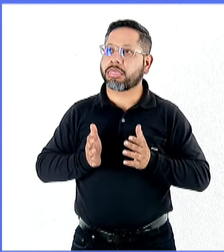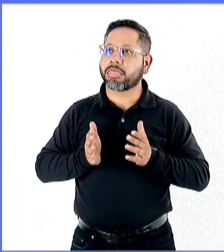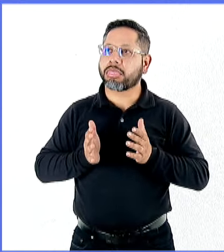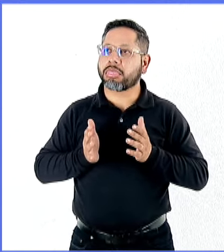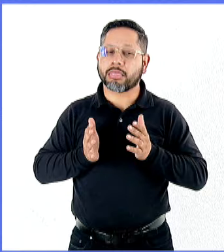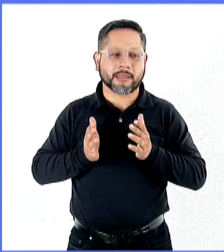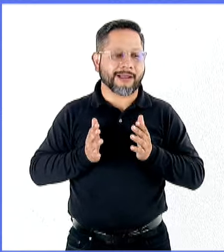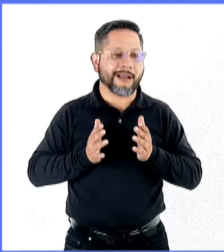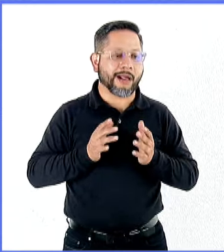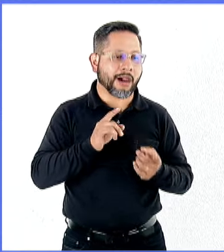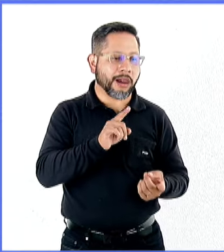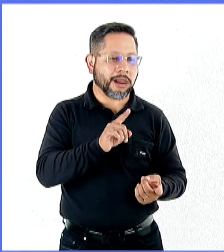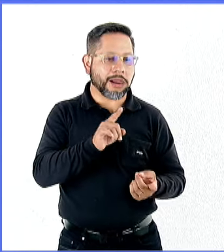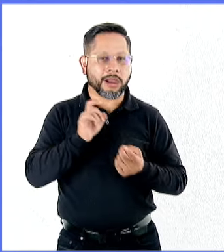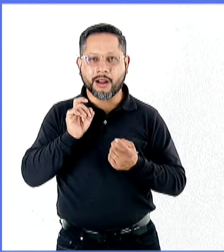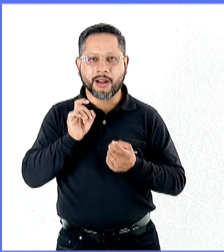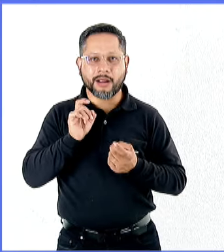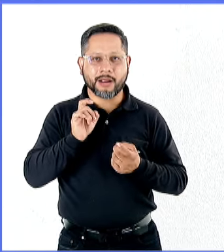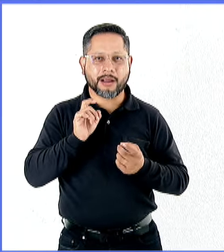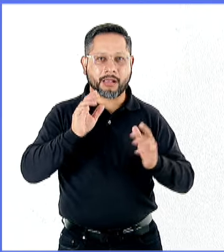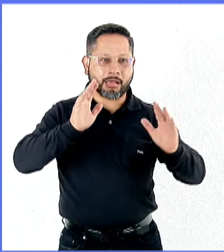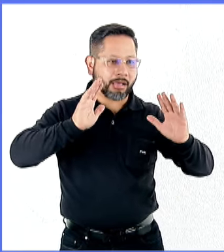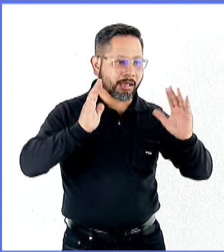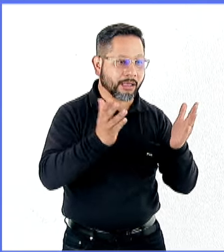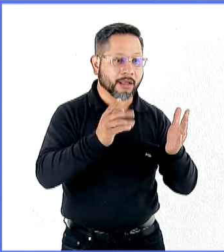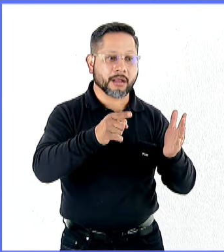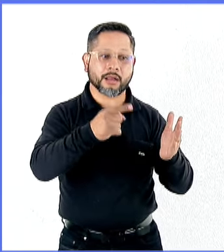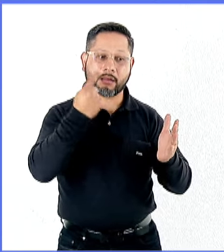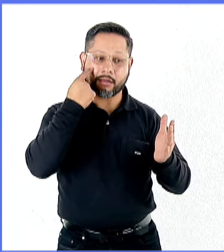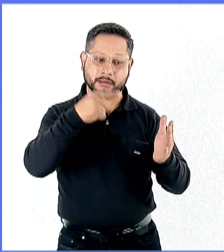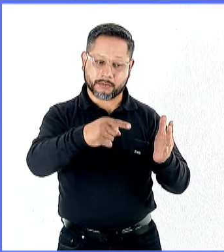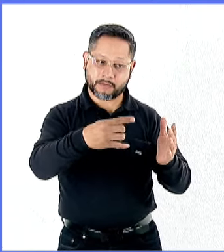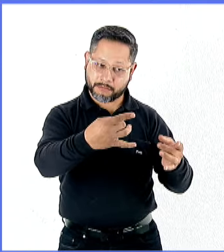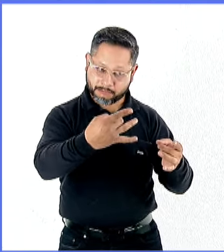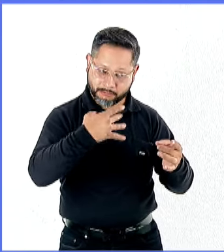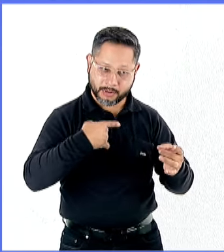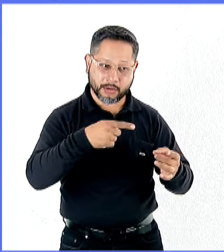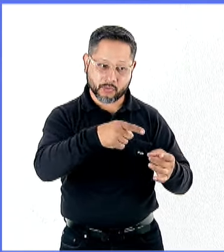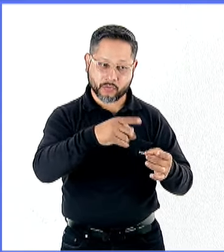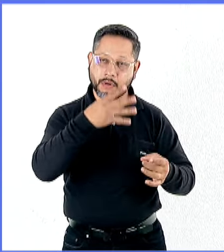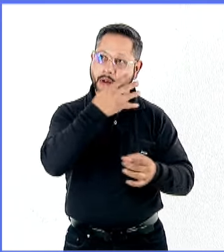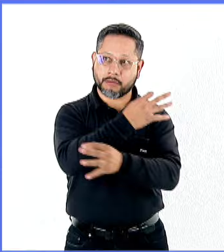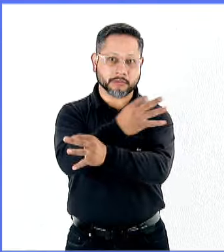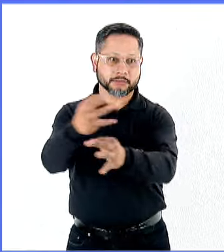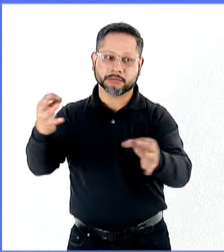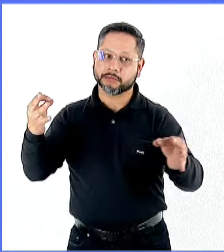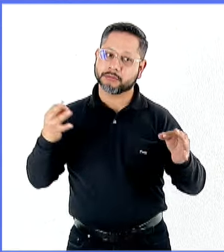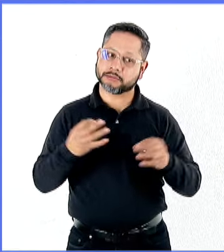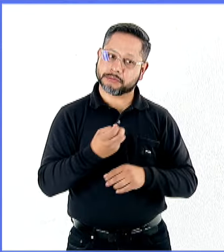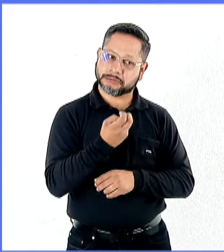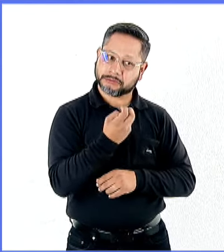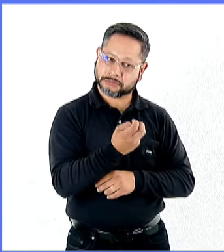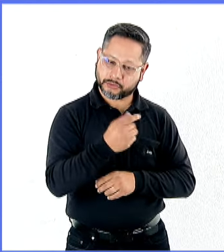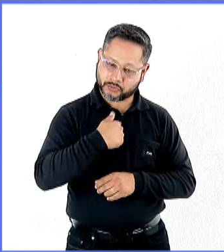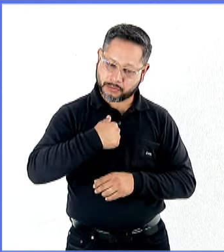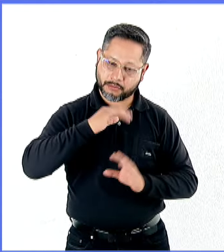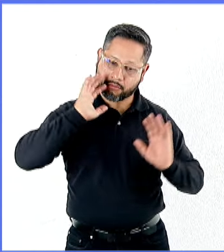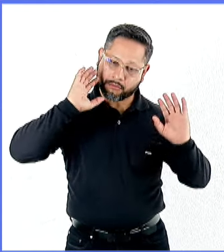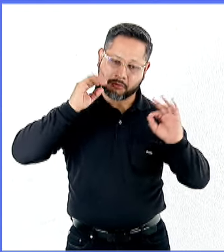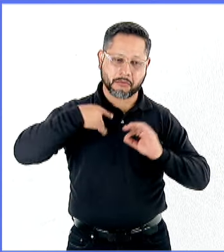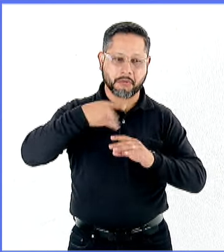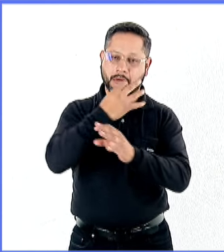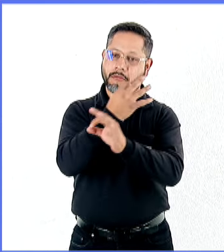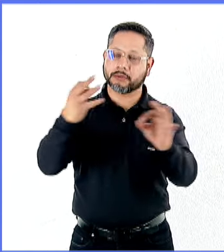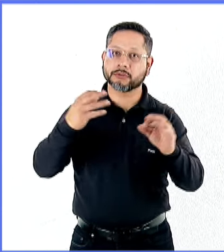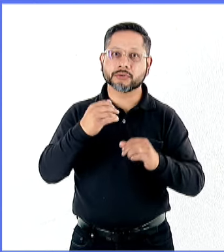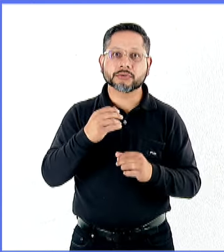material comprometedor y amenazan con divulgarlo, a menos que se envíen imágenes explícitas o se pague dinero. Pueden extorsionar a los niños o